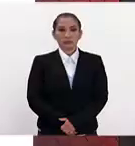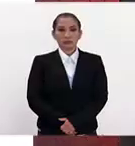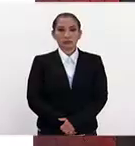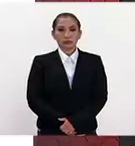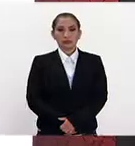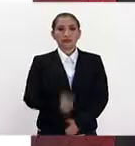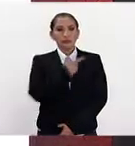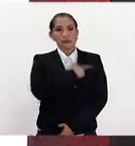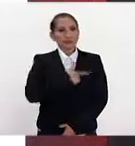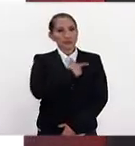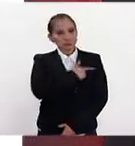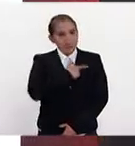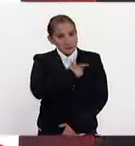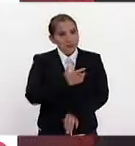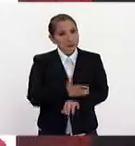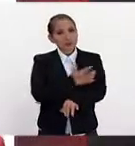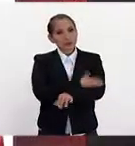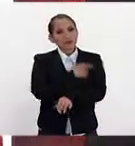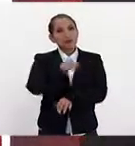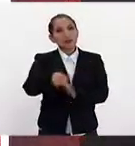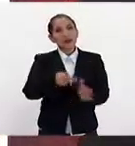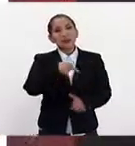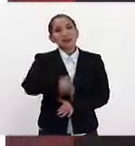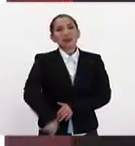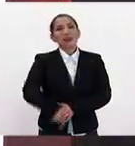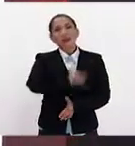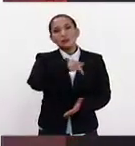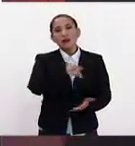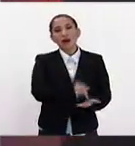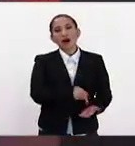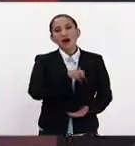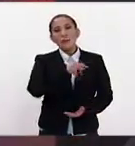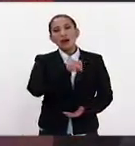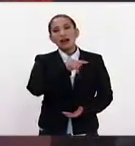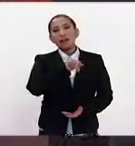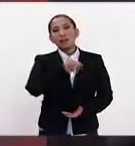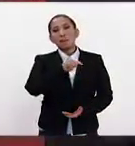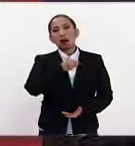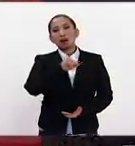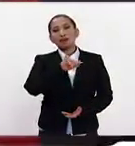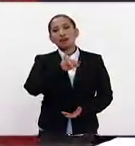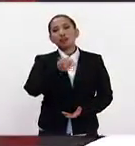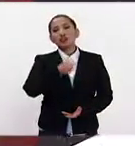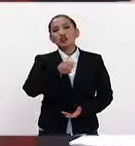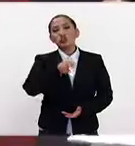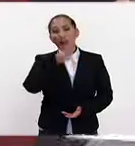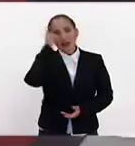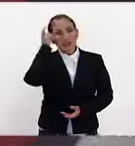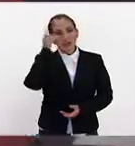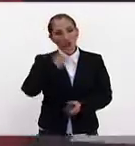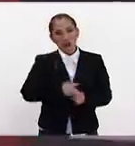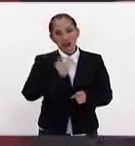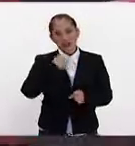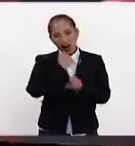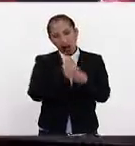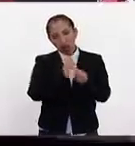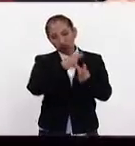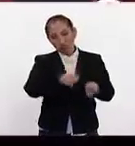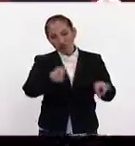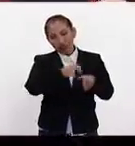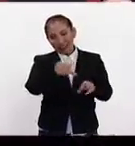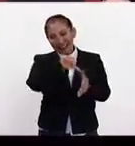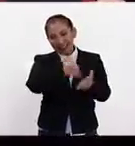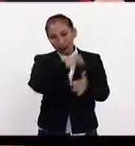Nos da muchísimo gusto que esté nuevamente con nosotros aquí en el estudio Margarita Martínez, ella es subdirectora de análisis e investigación del